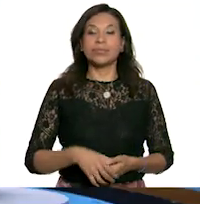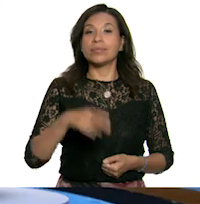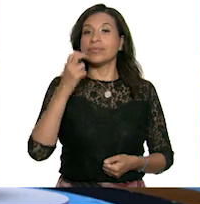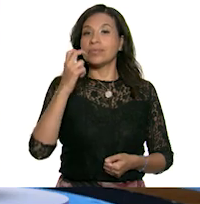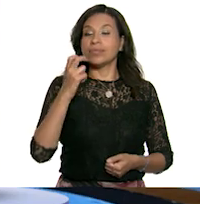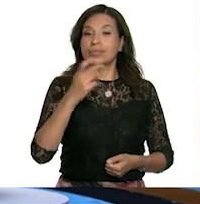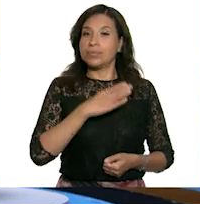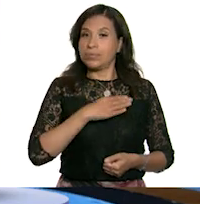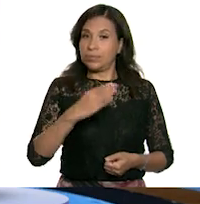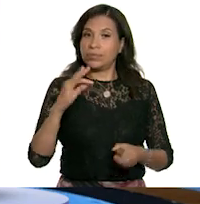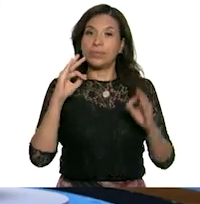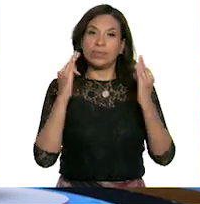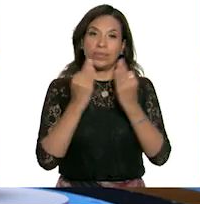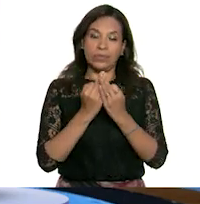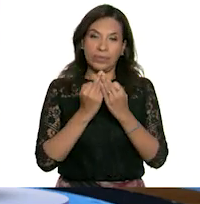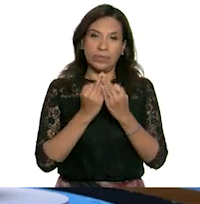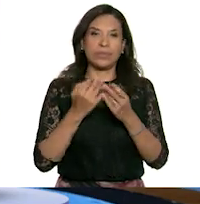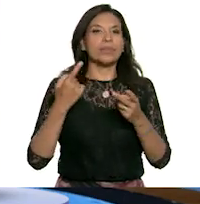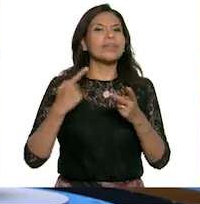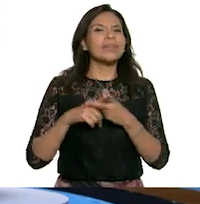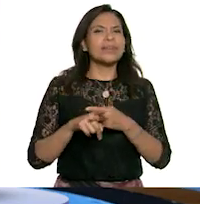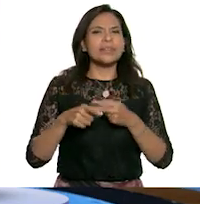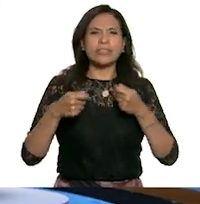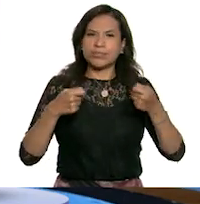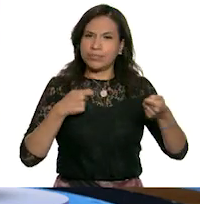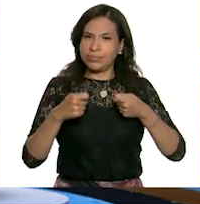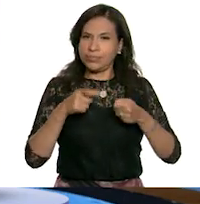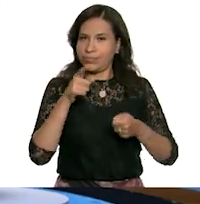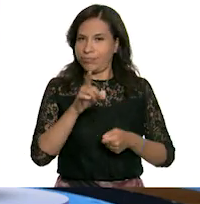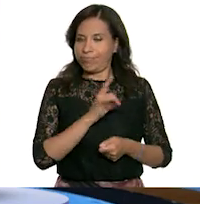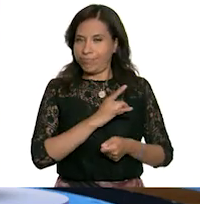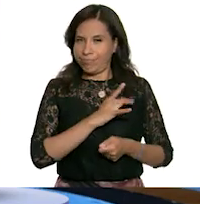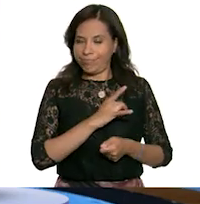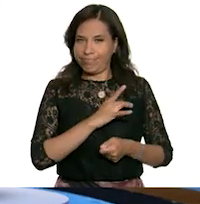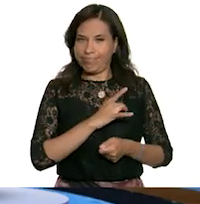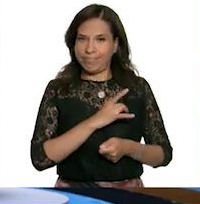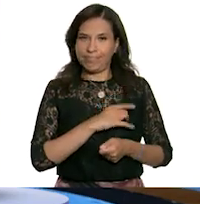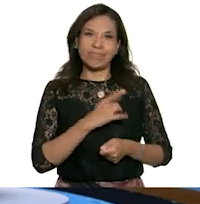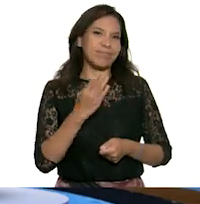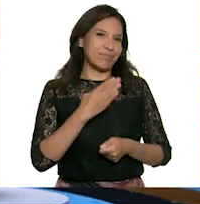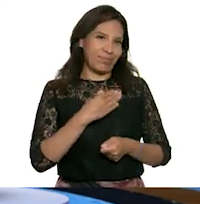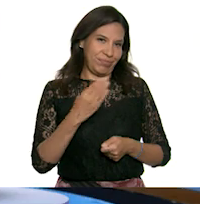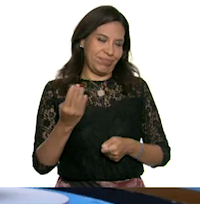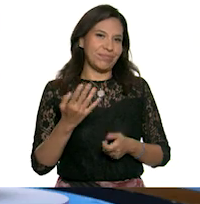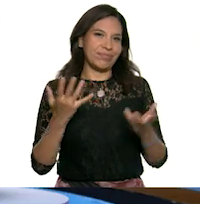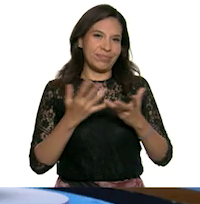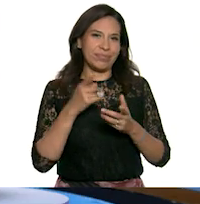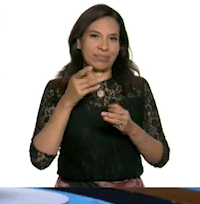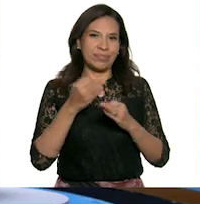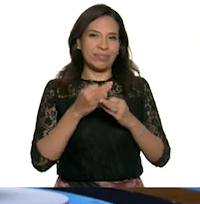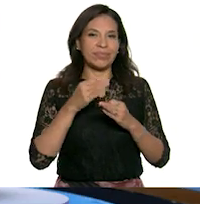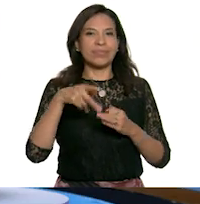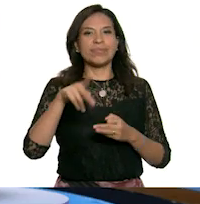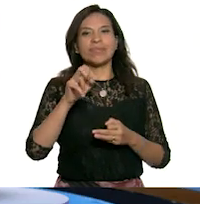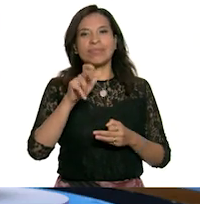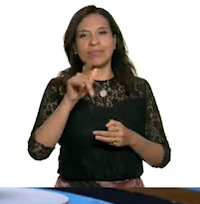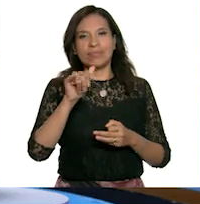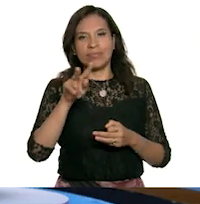es una buena forma de empezar a regular tus temores. ¡Qué buena aportación de Creative!